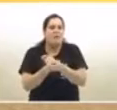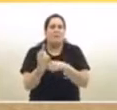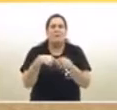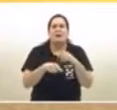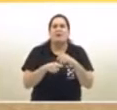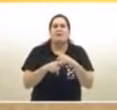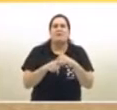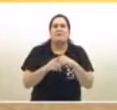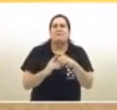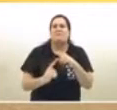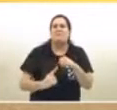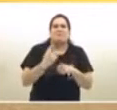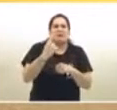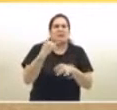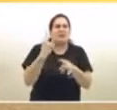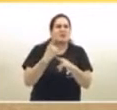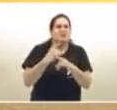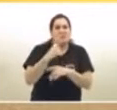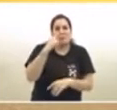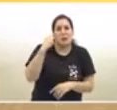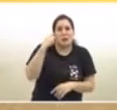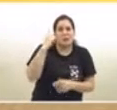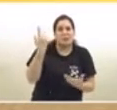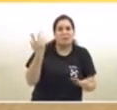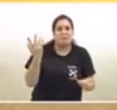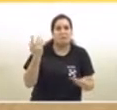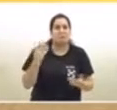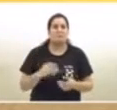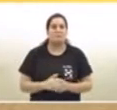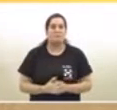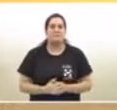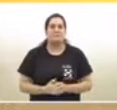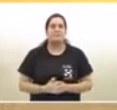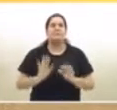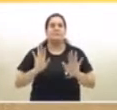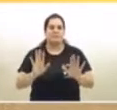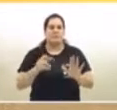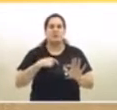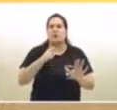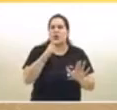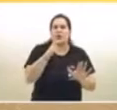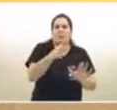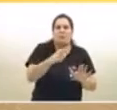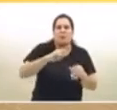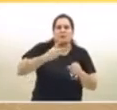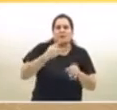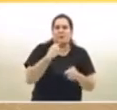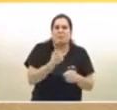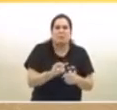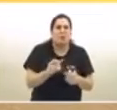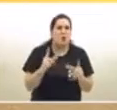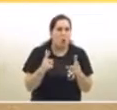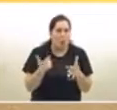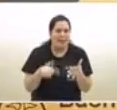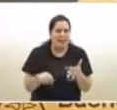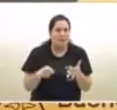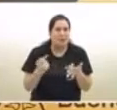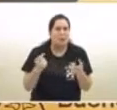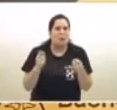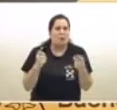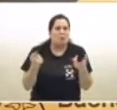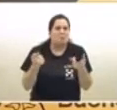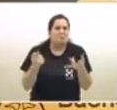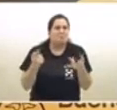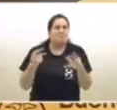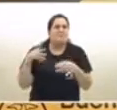que no sea el presidente. Perdón, respecto de tu segunda pregunta, no tiene ninguna connotación política. Entiendo yo